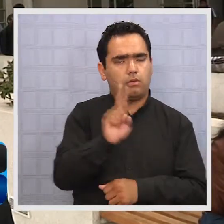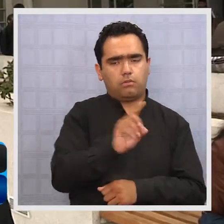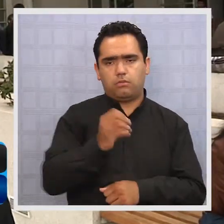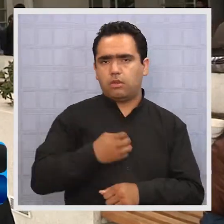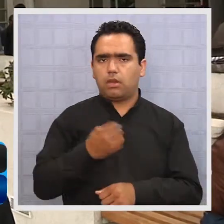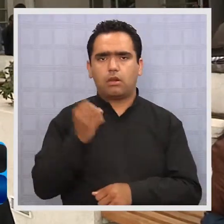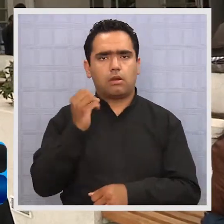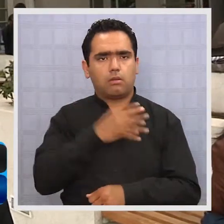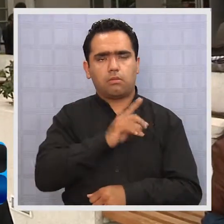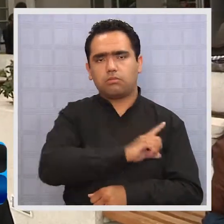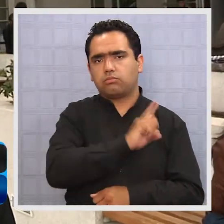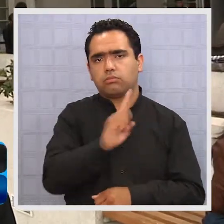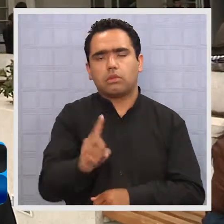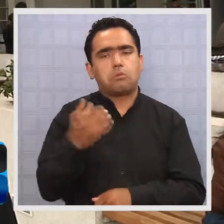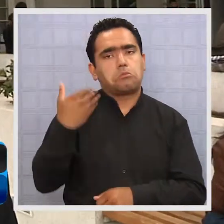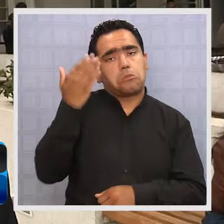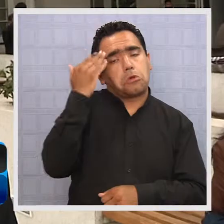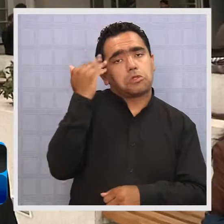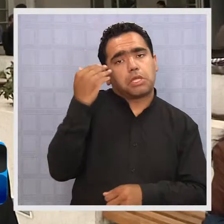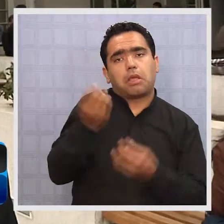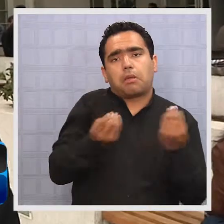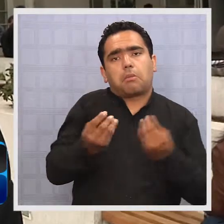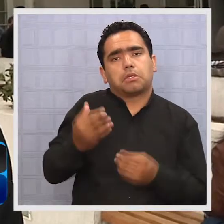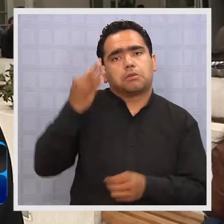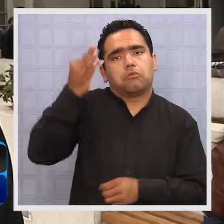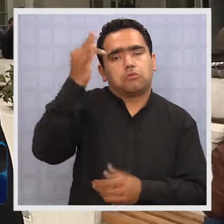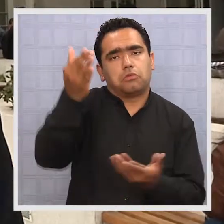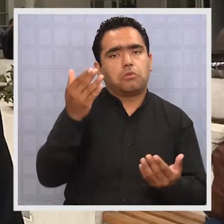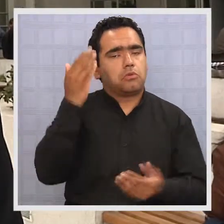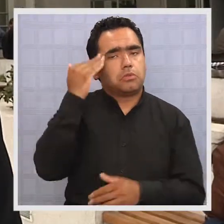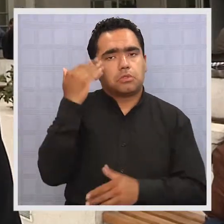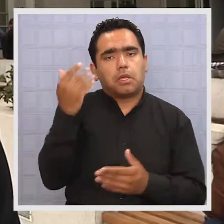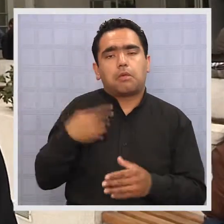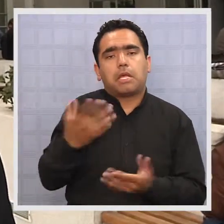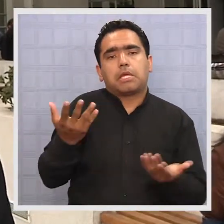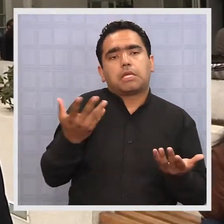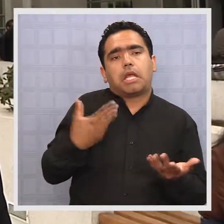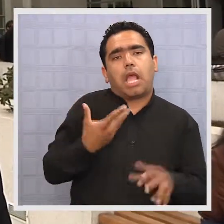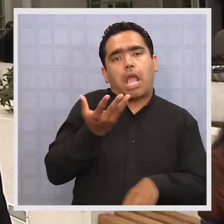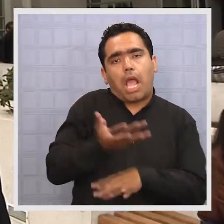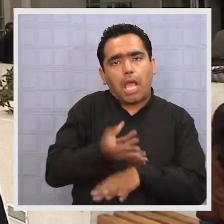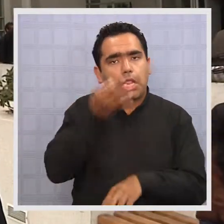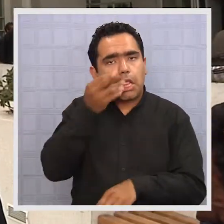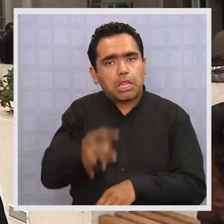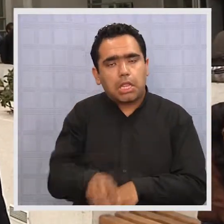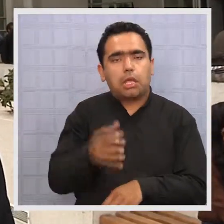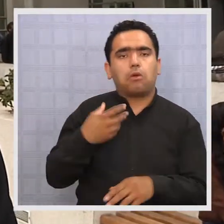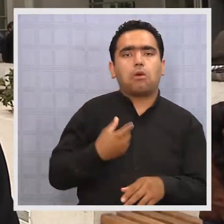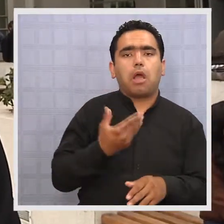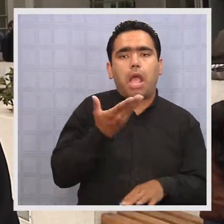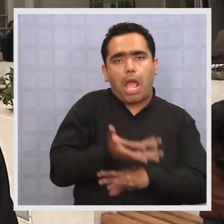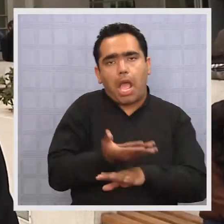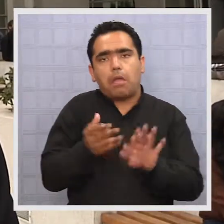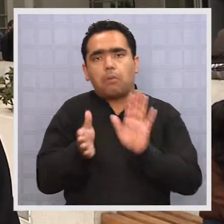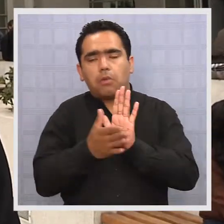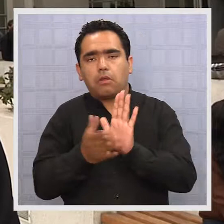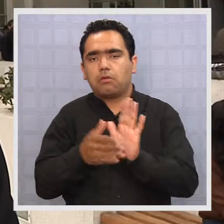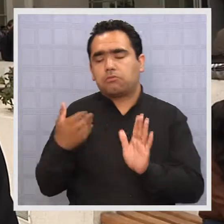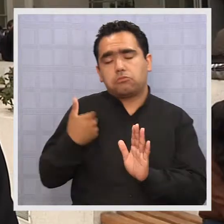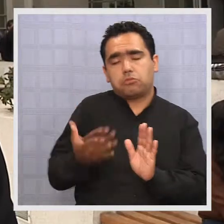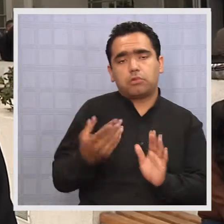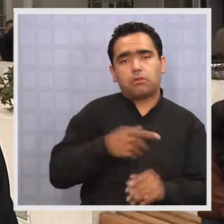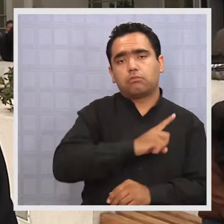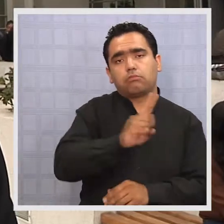devenir del juicio para declarar, él declaró sin saber lo que viene más adelante, sin saber en definitiva si se van a presentar todos los testigos, si van a presentar pruebas y él